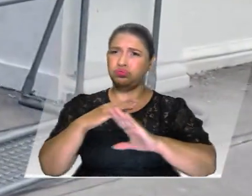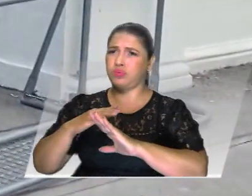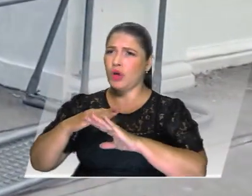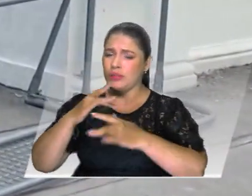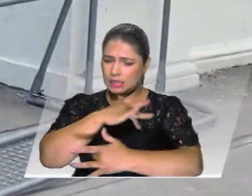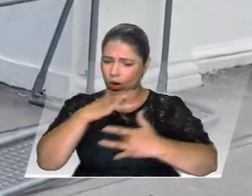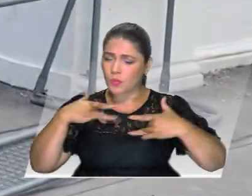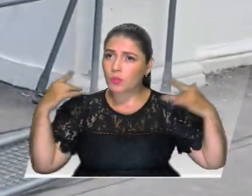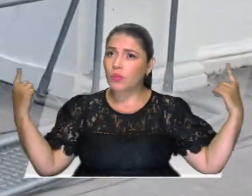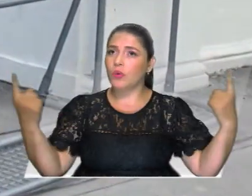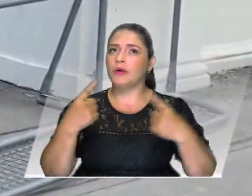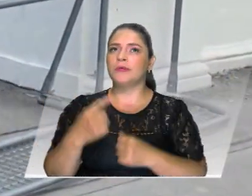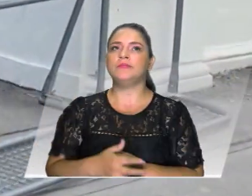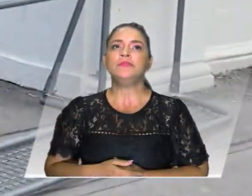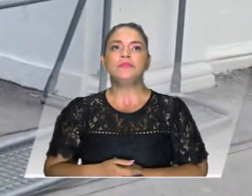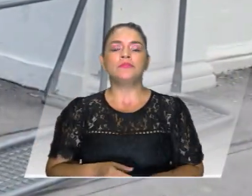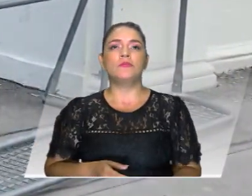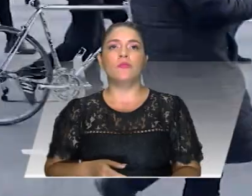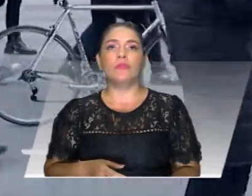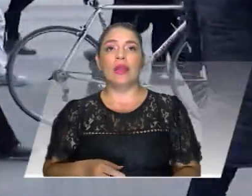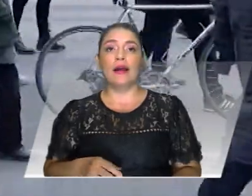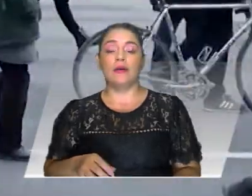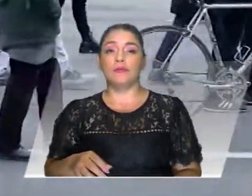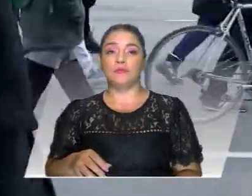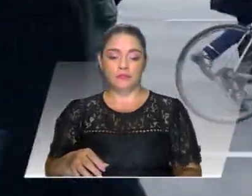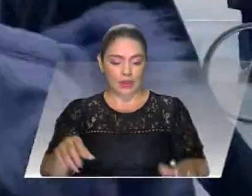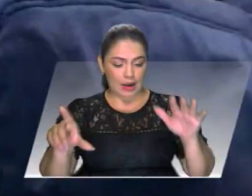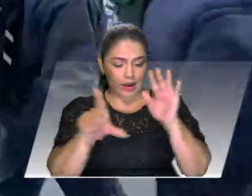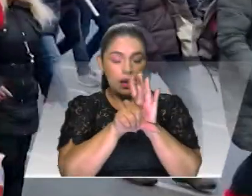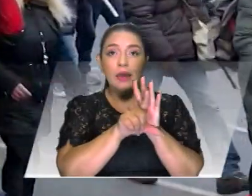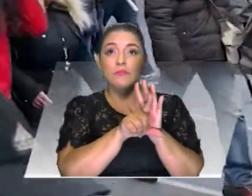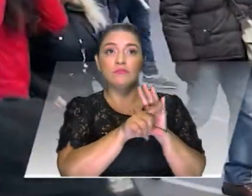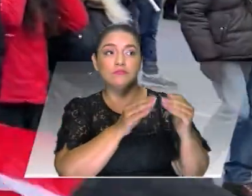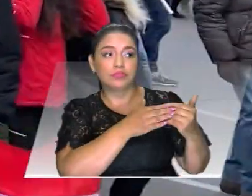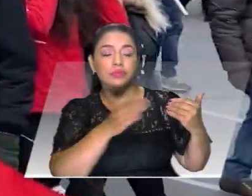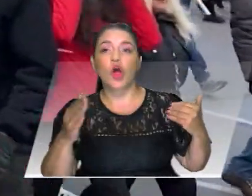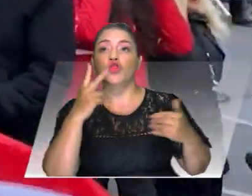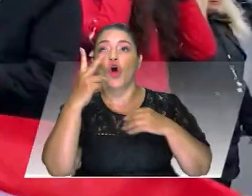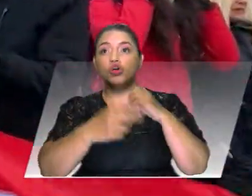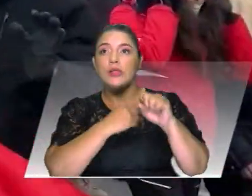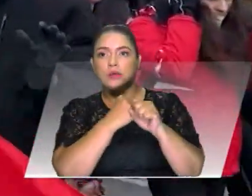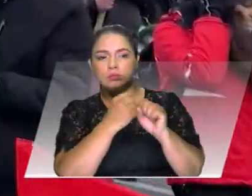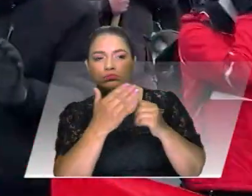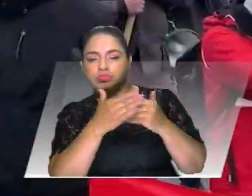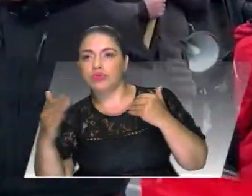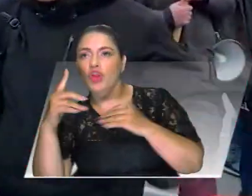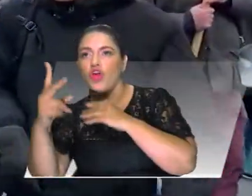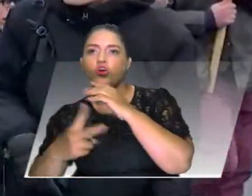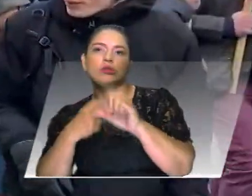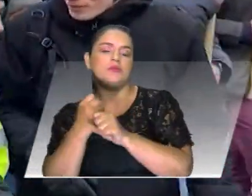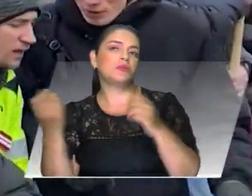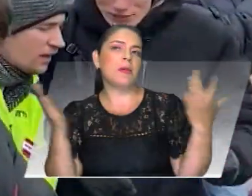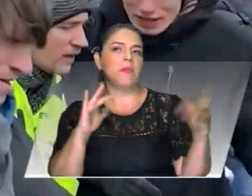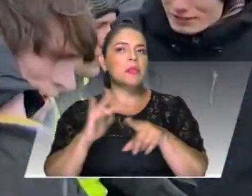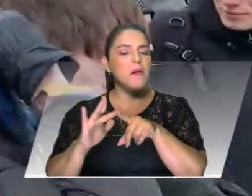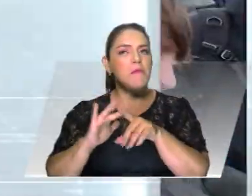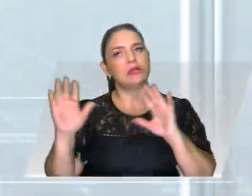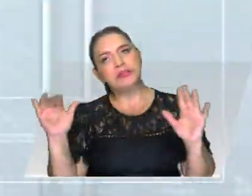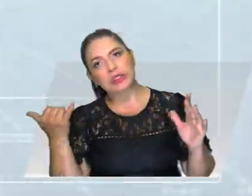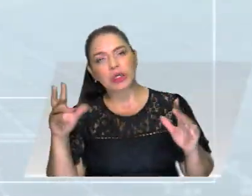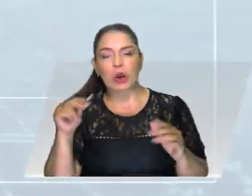salud pública. La ley regirá por dos años, aunque se harán revisiones a la misma de acuerdo con la pertinencia de su aplicación.